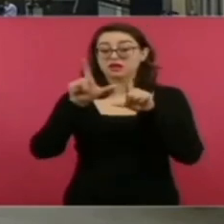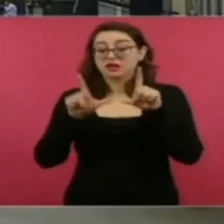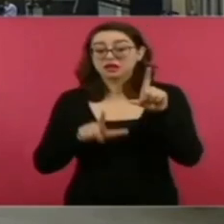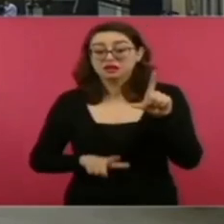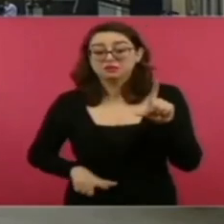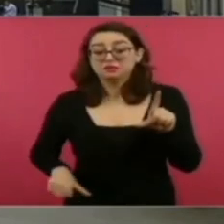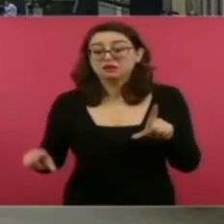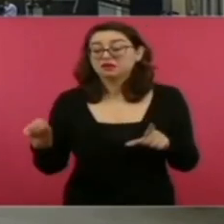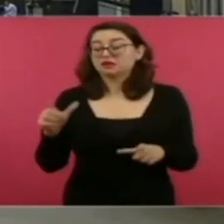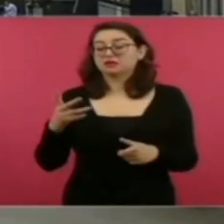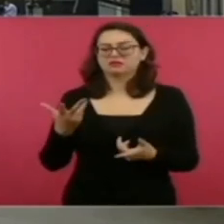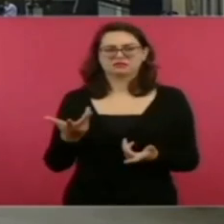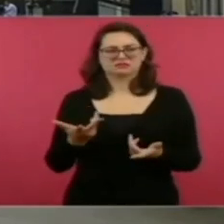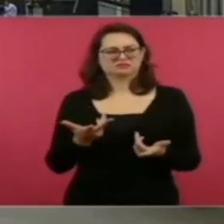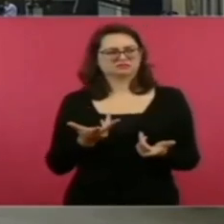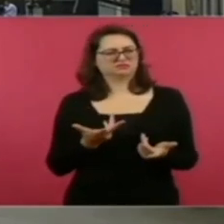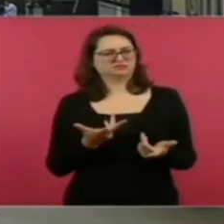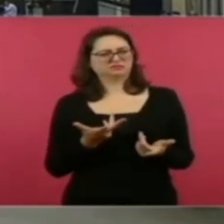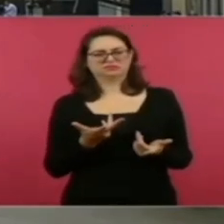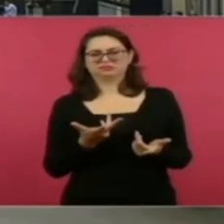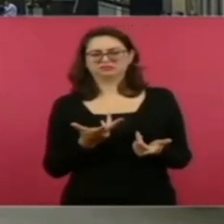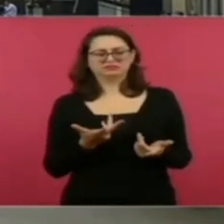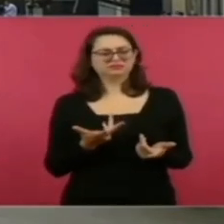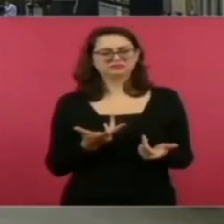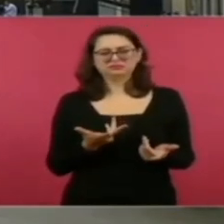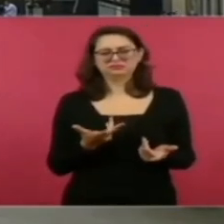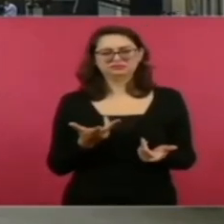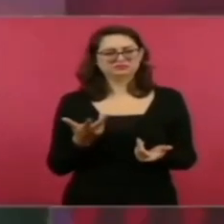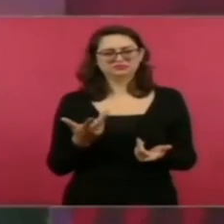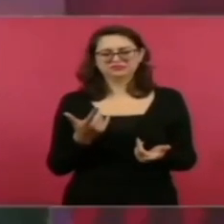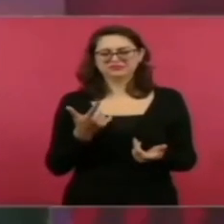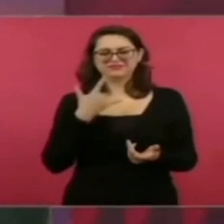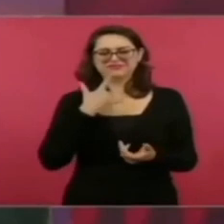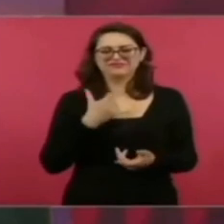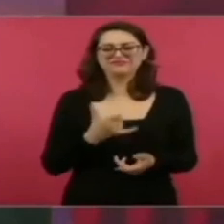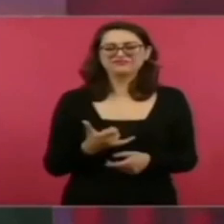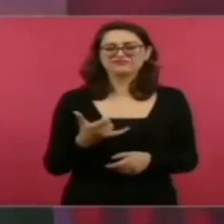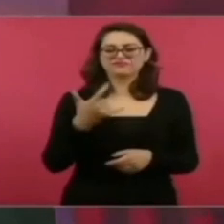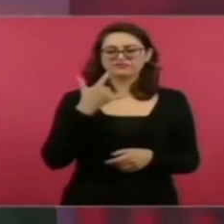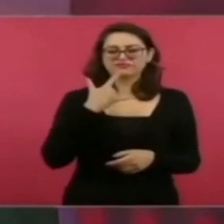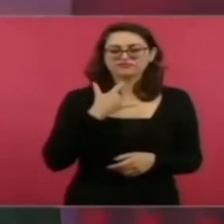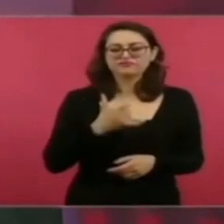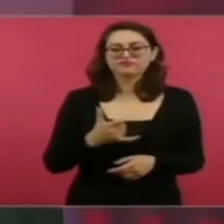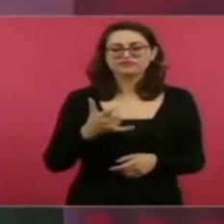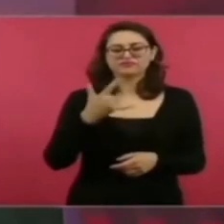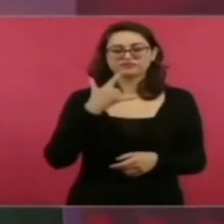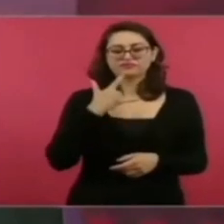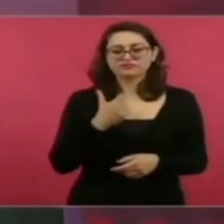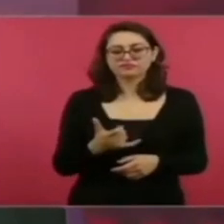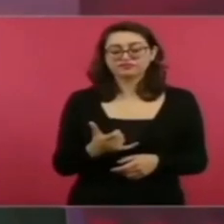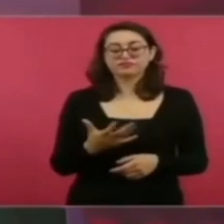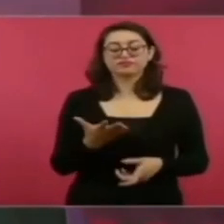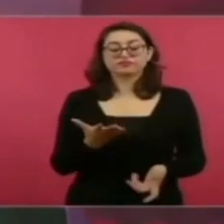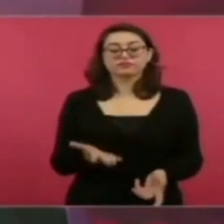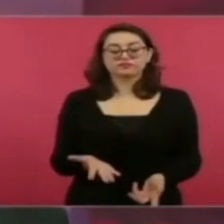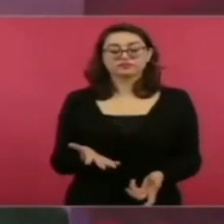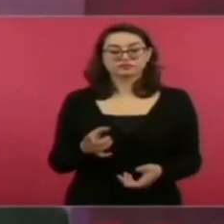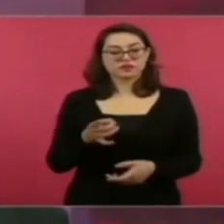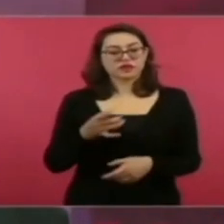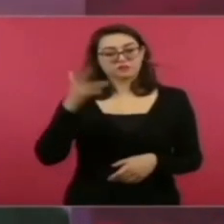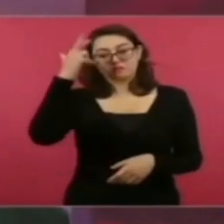fue también transitorio, fugaz, el maderismo.